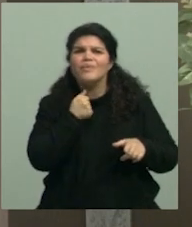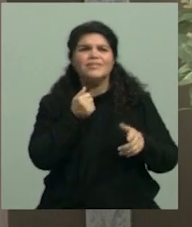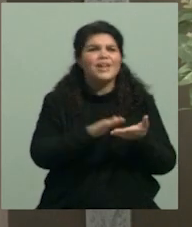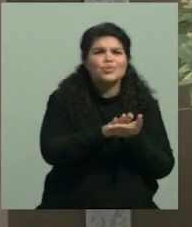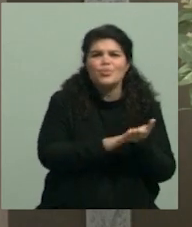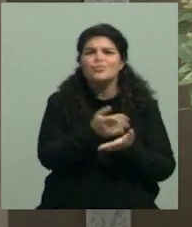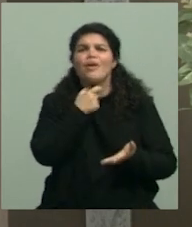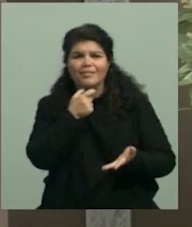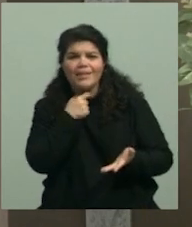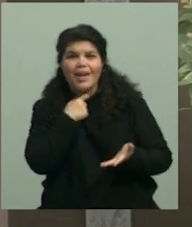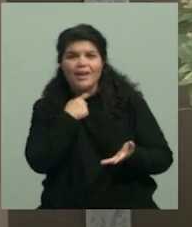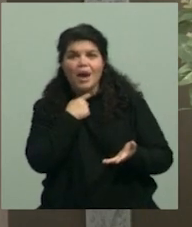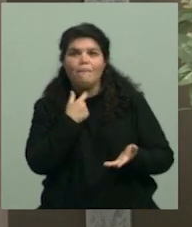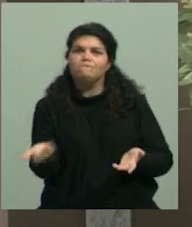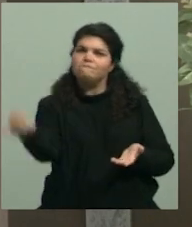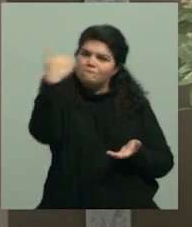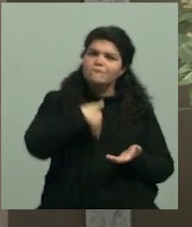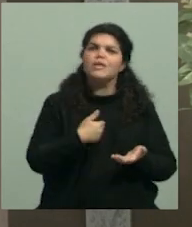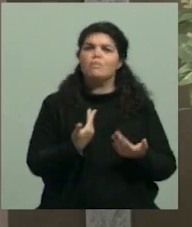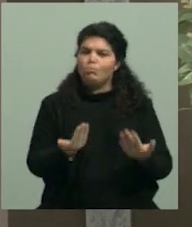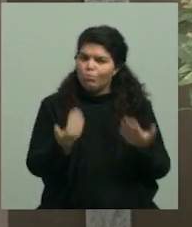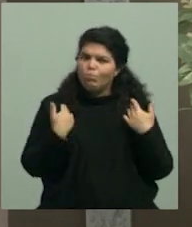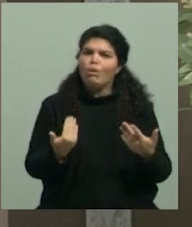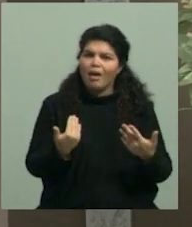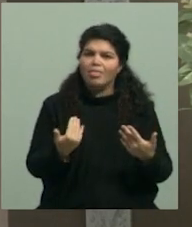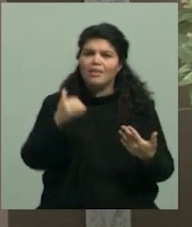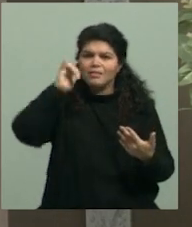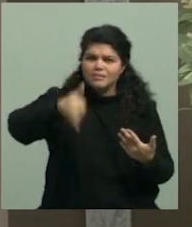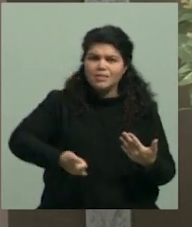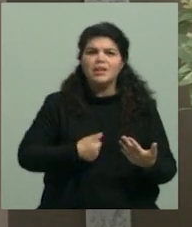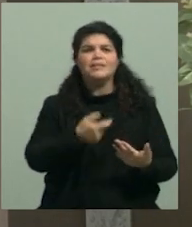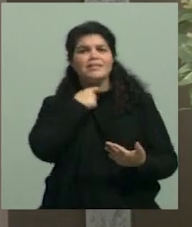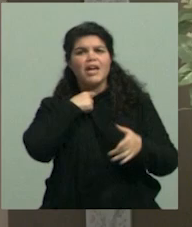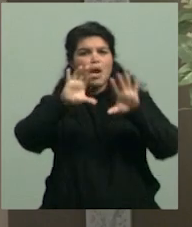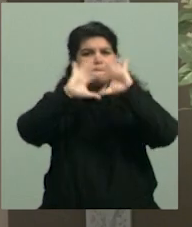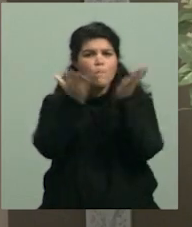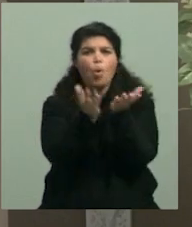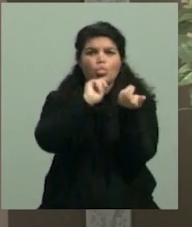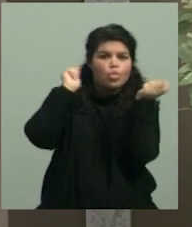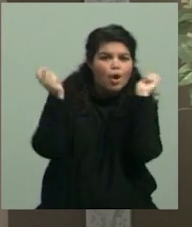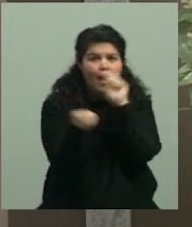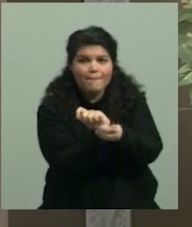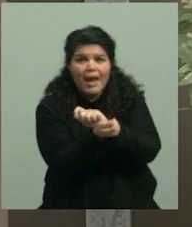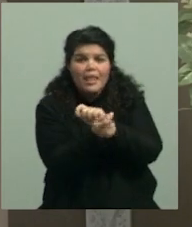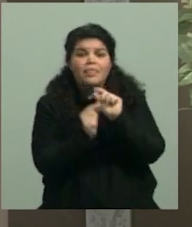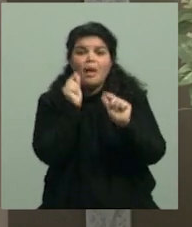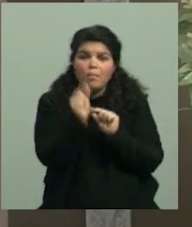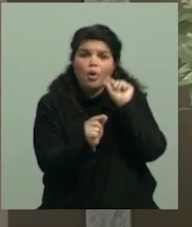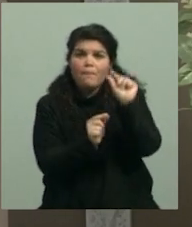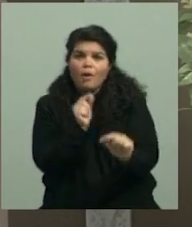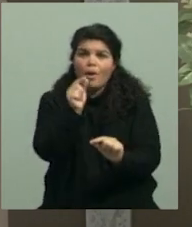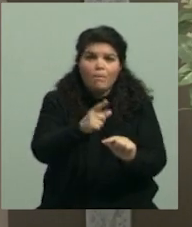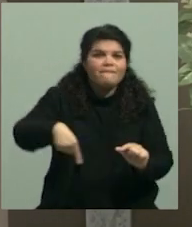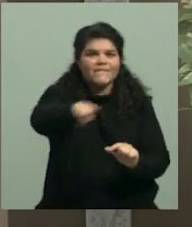problemática, y como les decía al principio, tengan muchas ganas de cambiar el mundo, que es la forma de empezar a ser. Tal cual, tal cual. Bueno, muchísimas